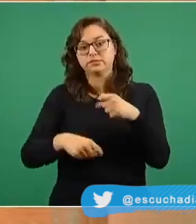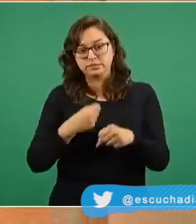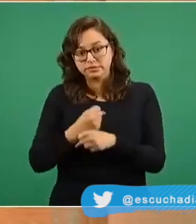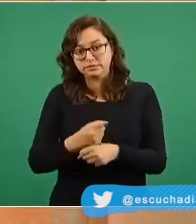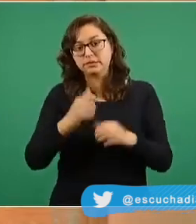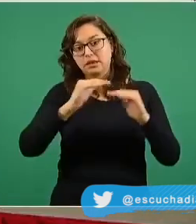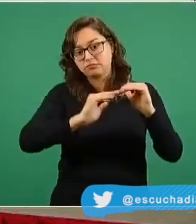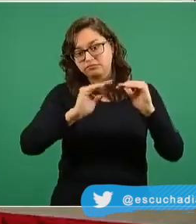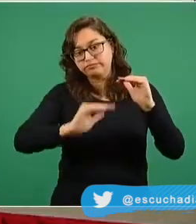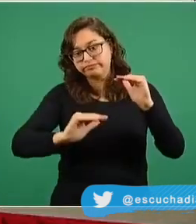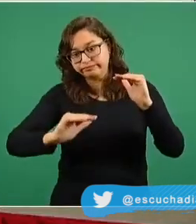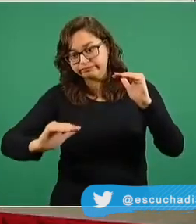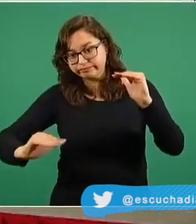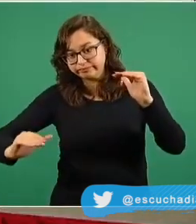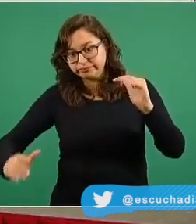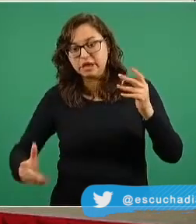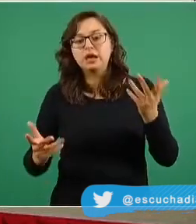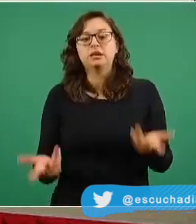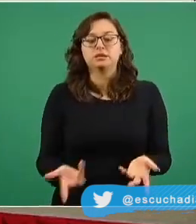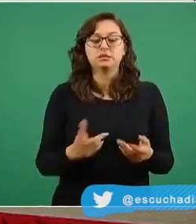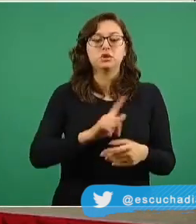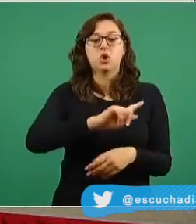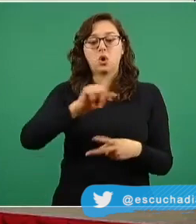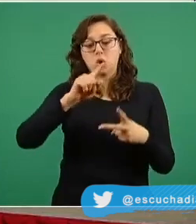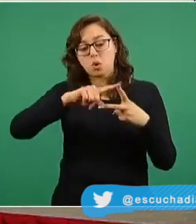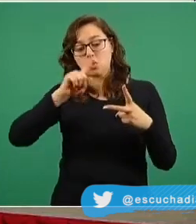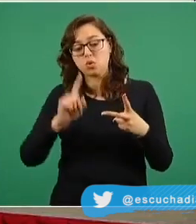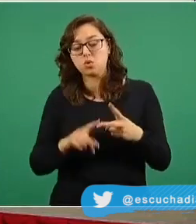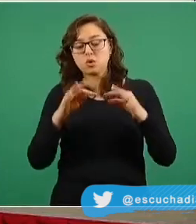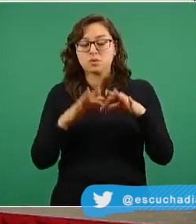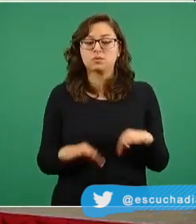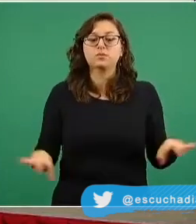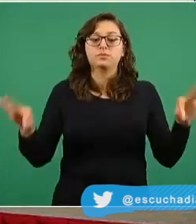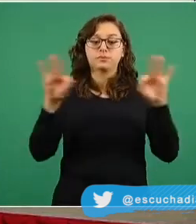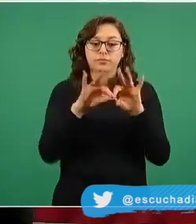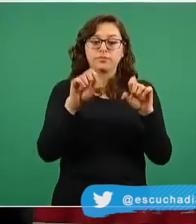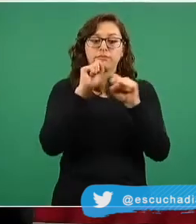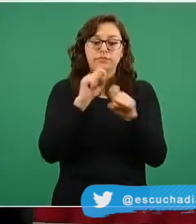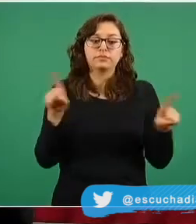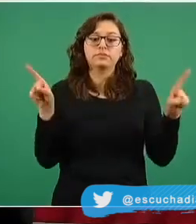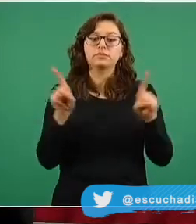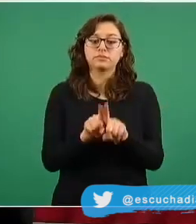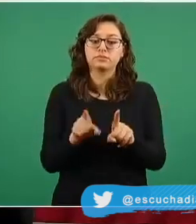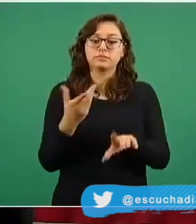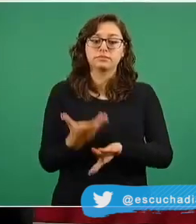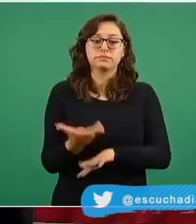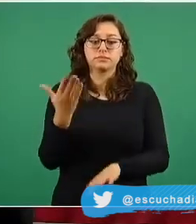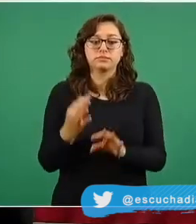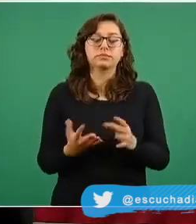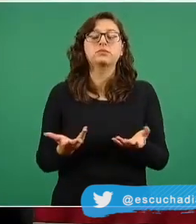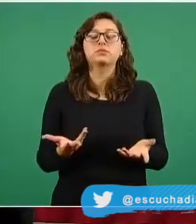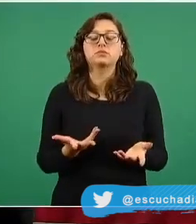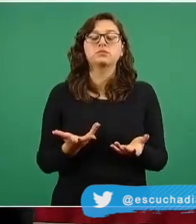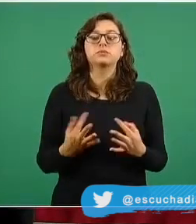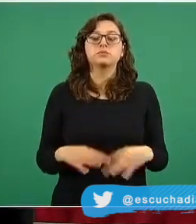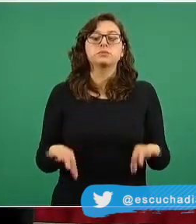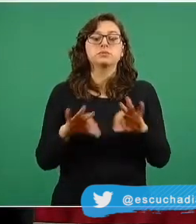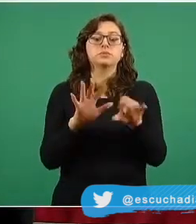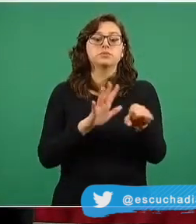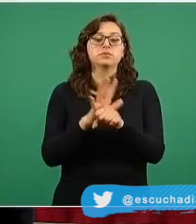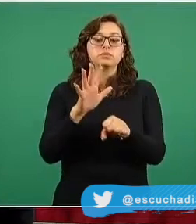así progresivamente existen otros dos elementos otros ejes de priorización que incluyen la